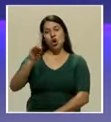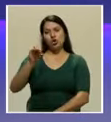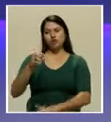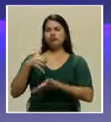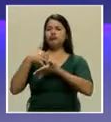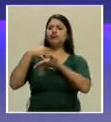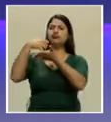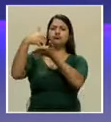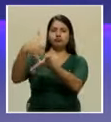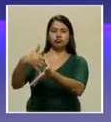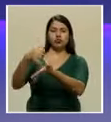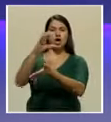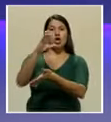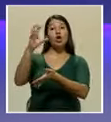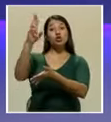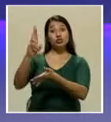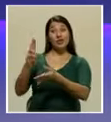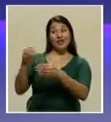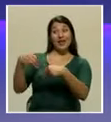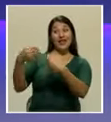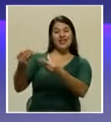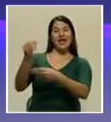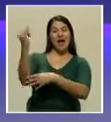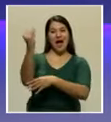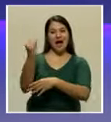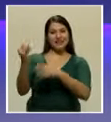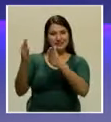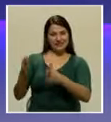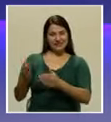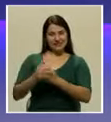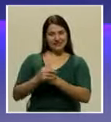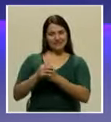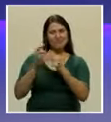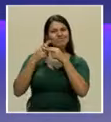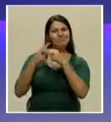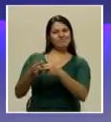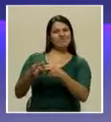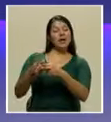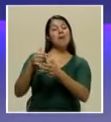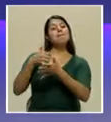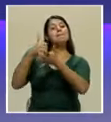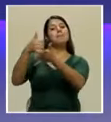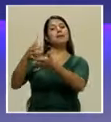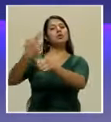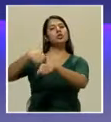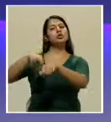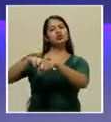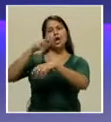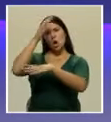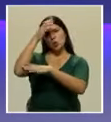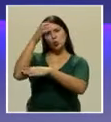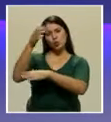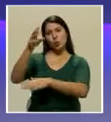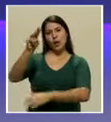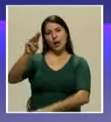premio que Costa Rica otorga a sus artistas. Lo nombraron Premio Nacional de Cultura Magón.